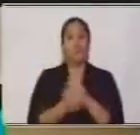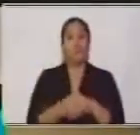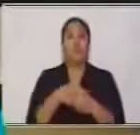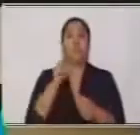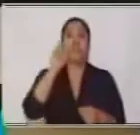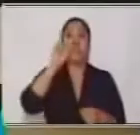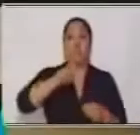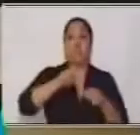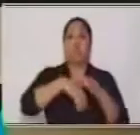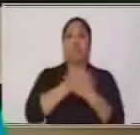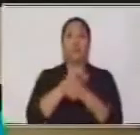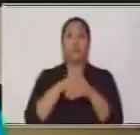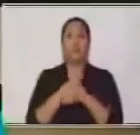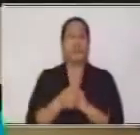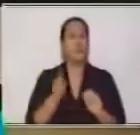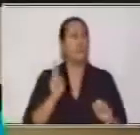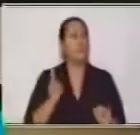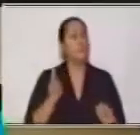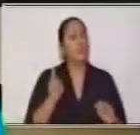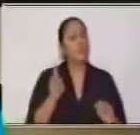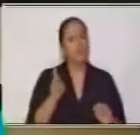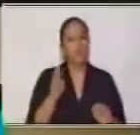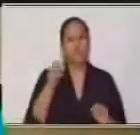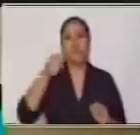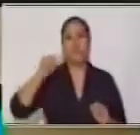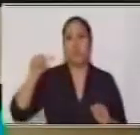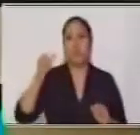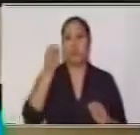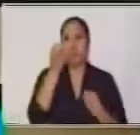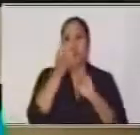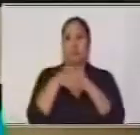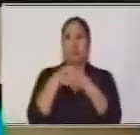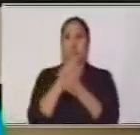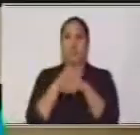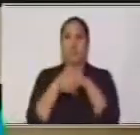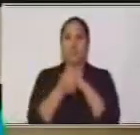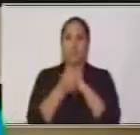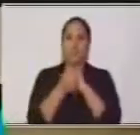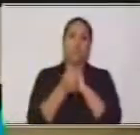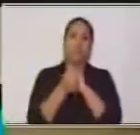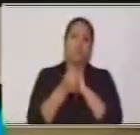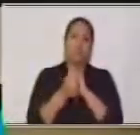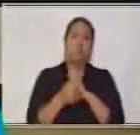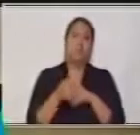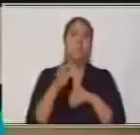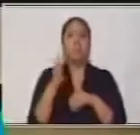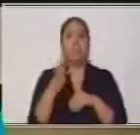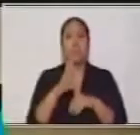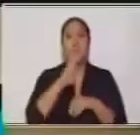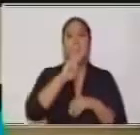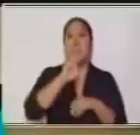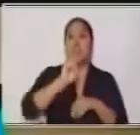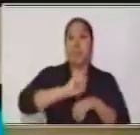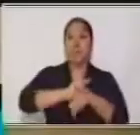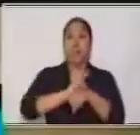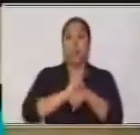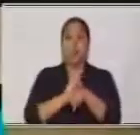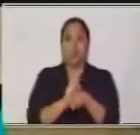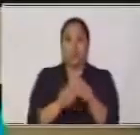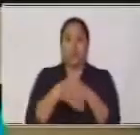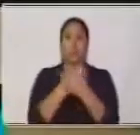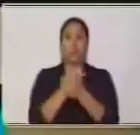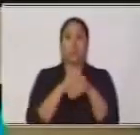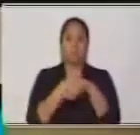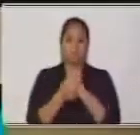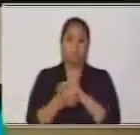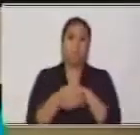lavarte las manos constantemente con agua y jabón. Este lavado debe durar por lo menos 20 segundos. Tenemos